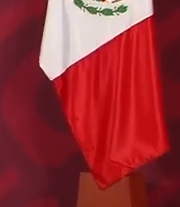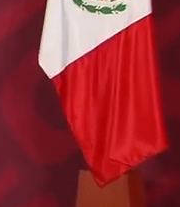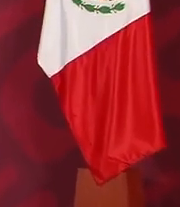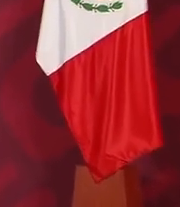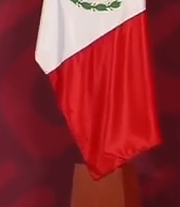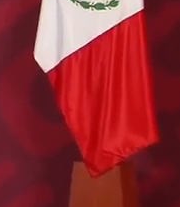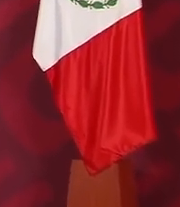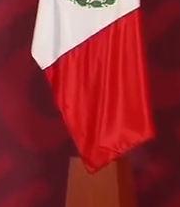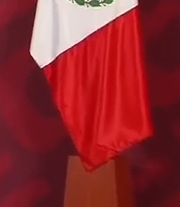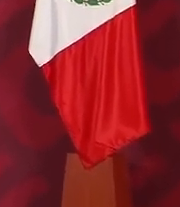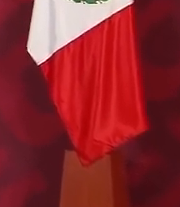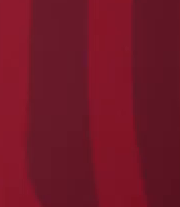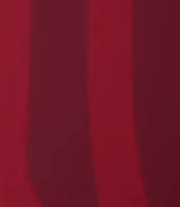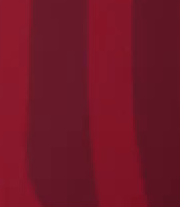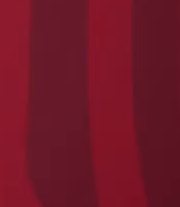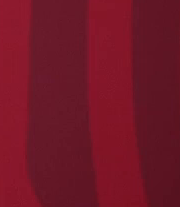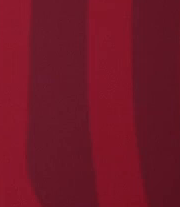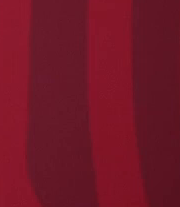más el norte de Quintana Roo